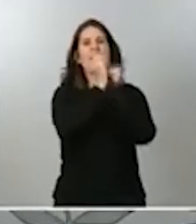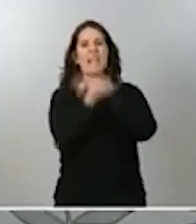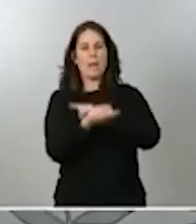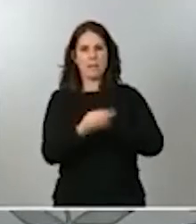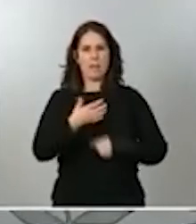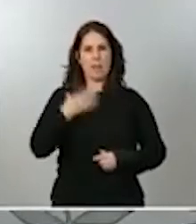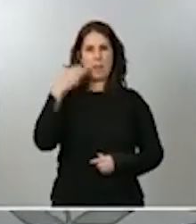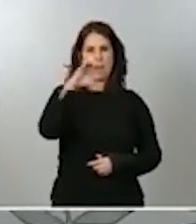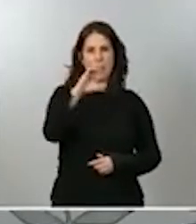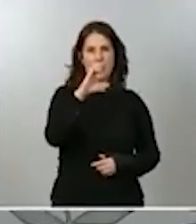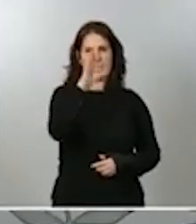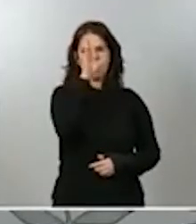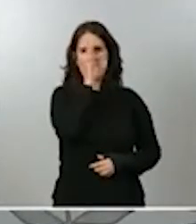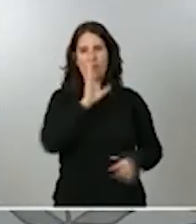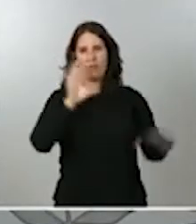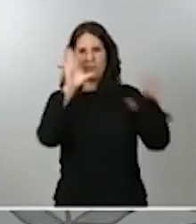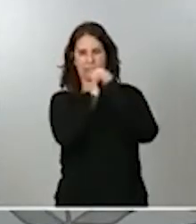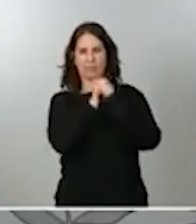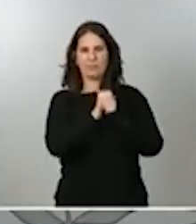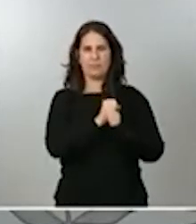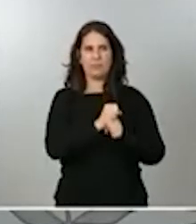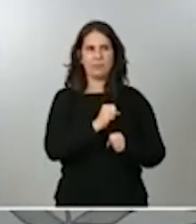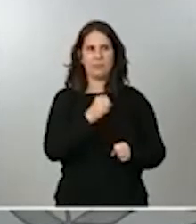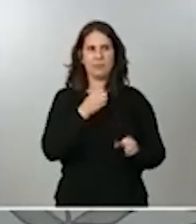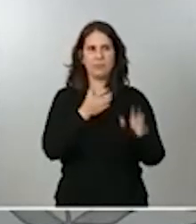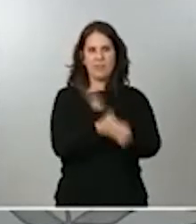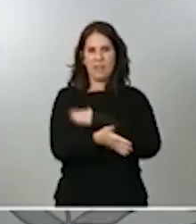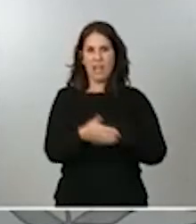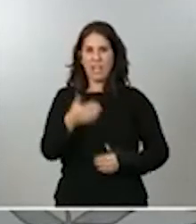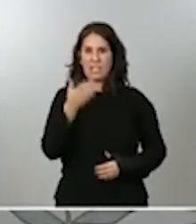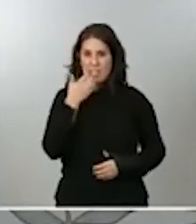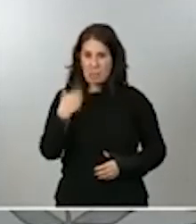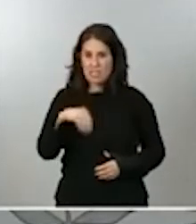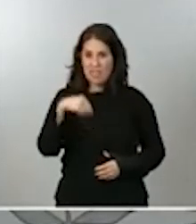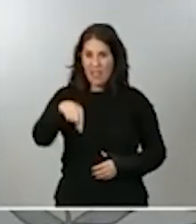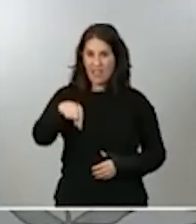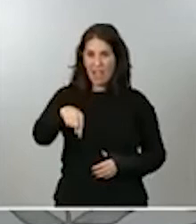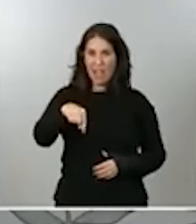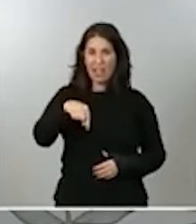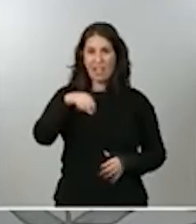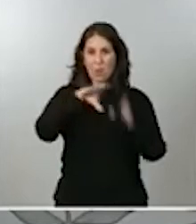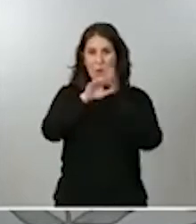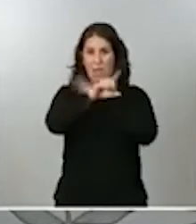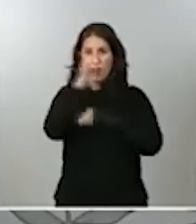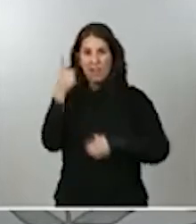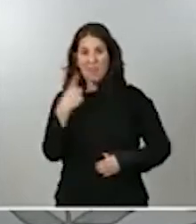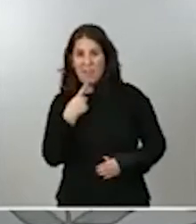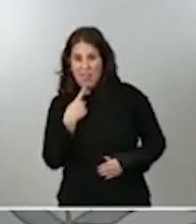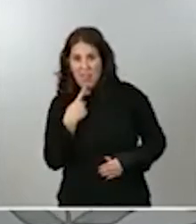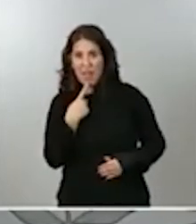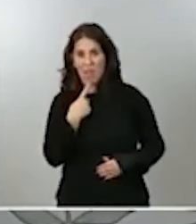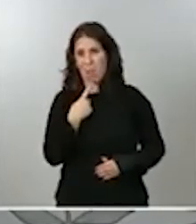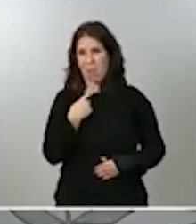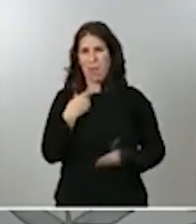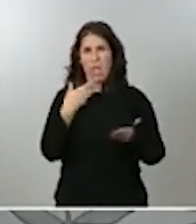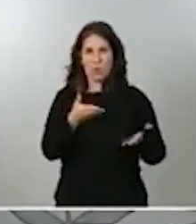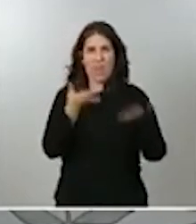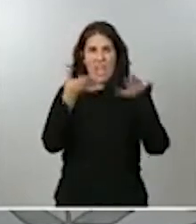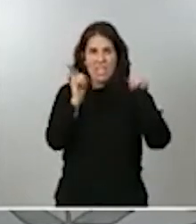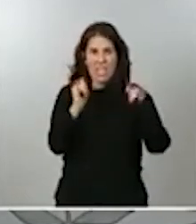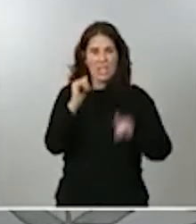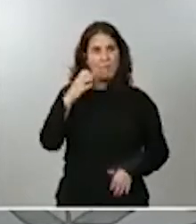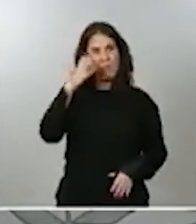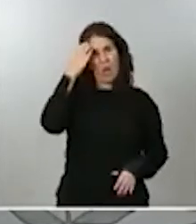Flaco favor, le hace la presidenta de la comunidad con esta afirmación, ni a la monarquía ni al poder judicial.